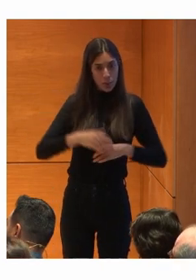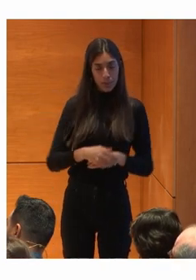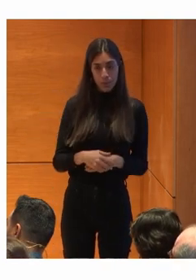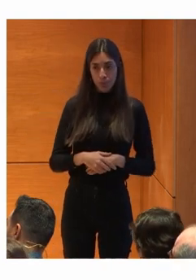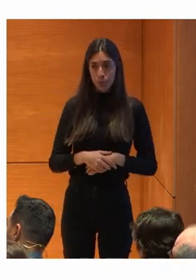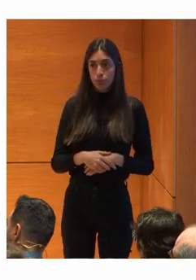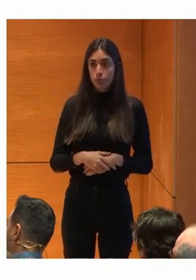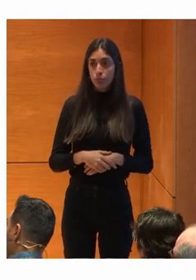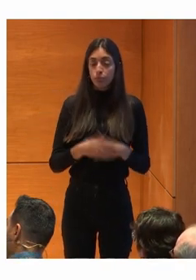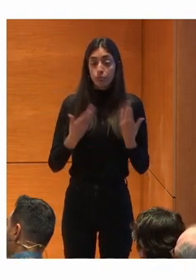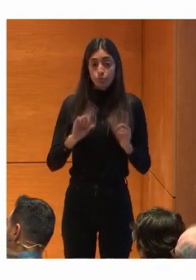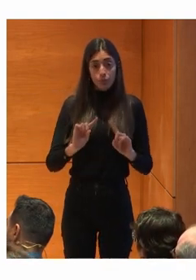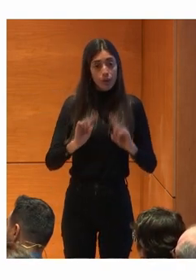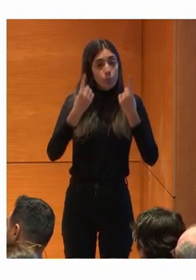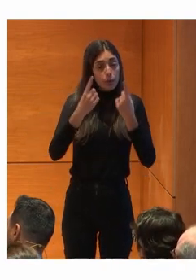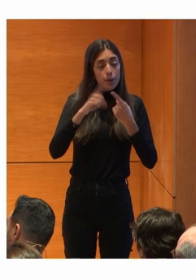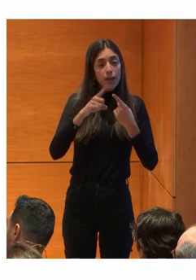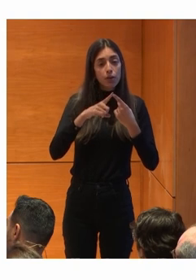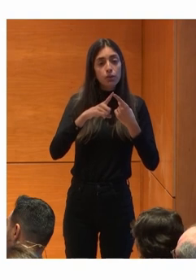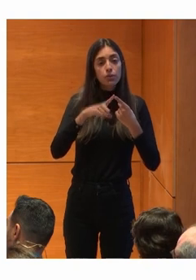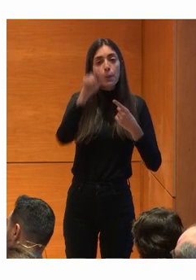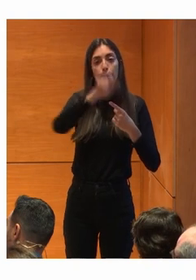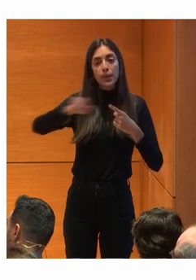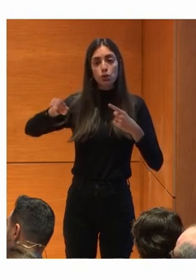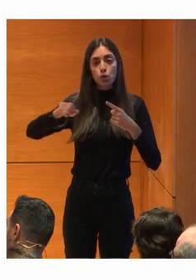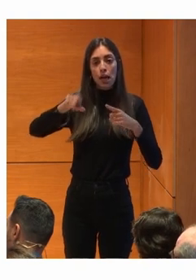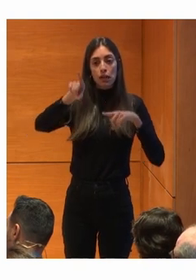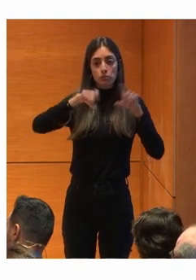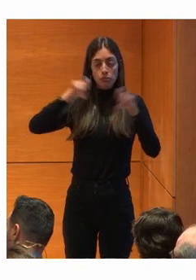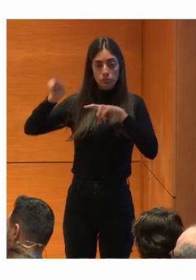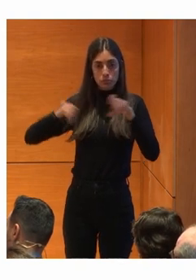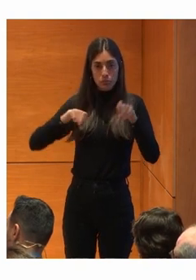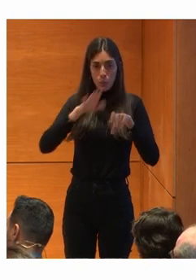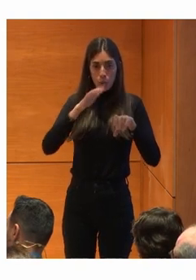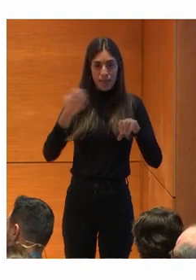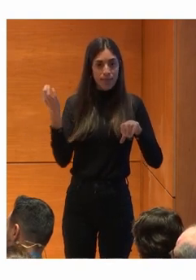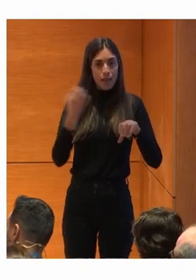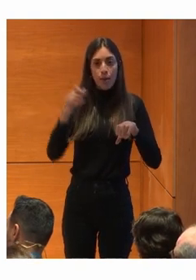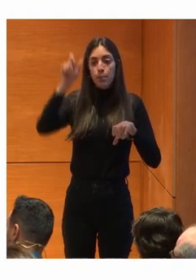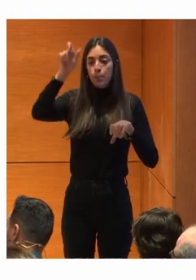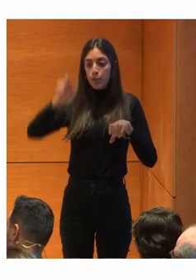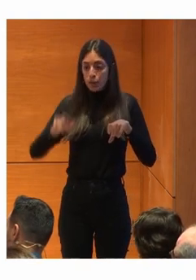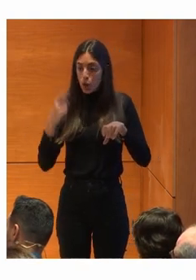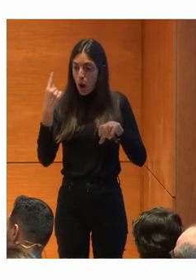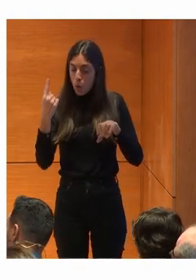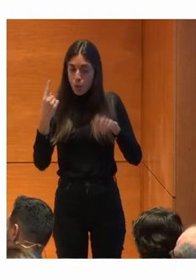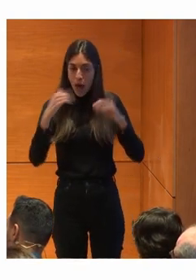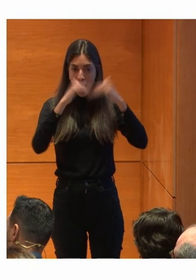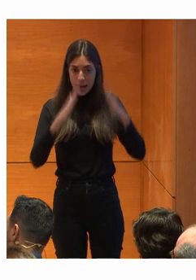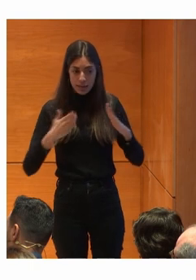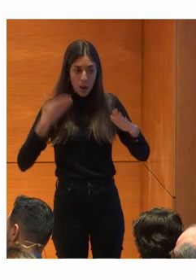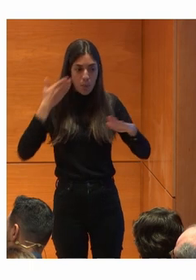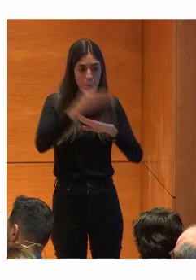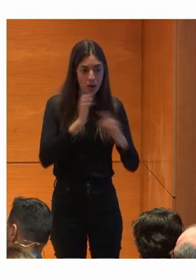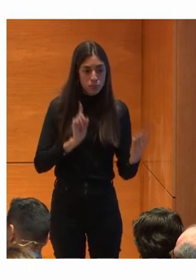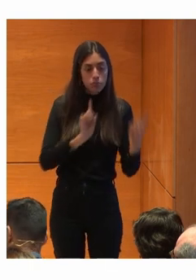Bueno lo primero Fue la selección Del personal De los promotores Es decir Tiene que haber Alguien que vaya A casa de alguien Y le explique A la persona